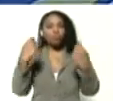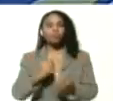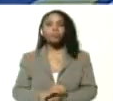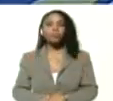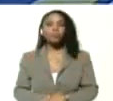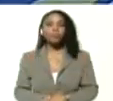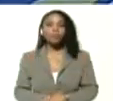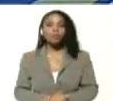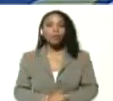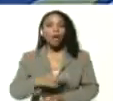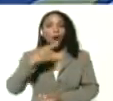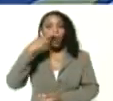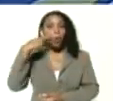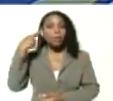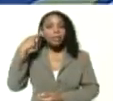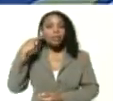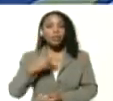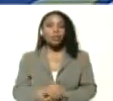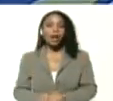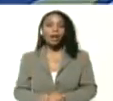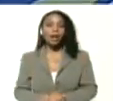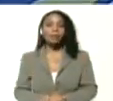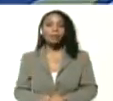robinsoniana, martiana.